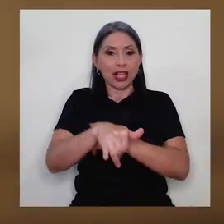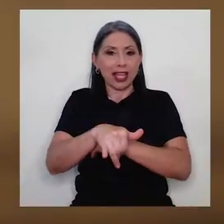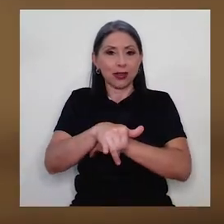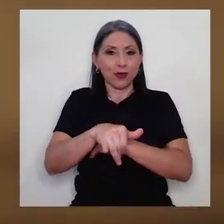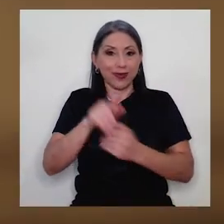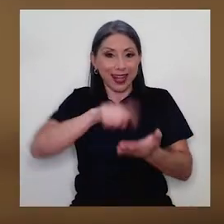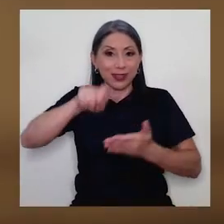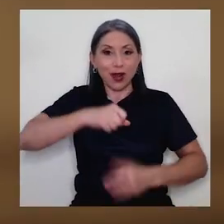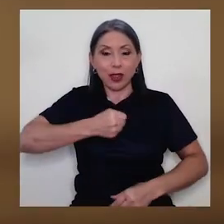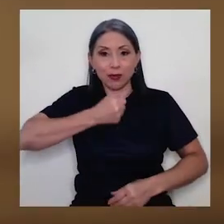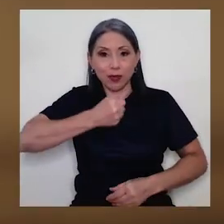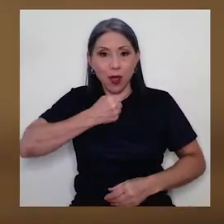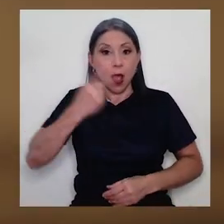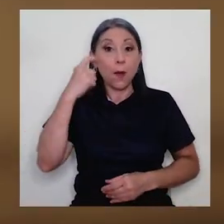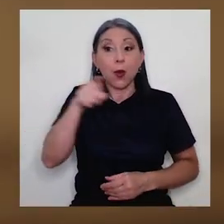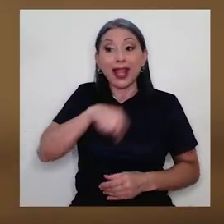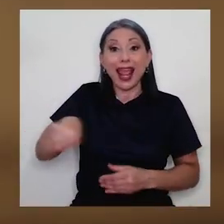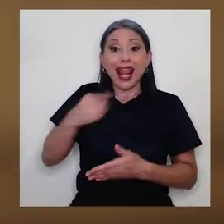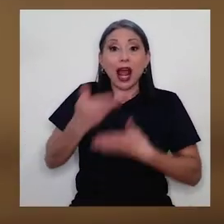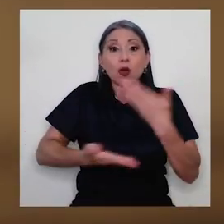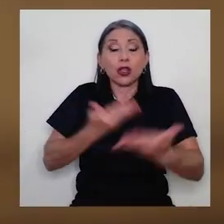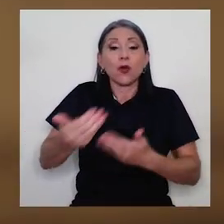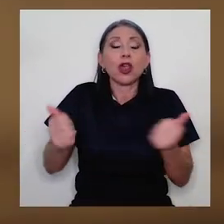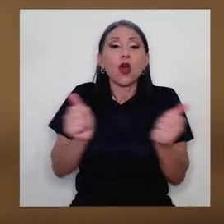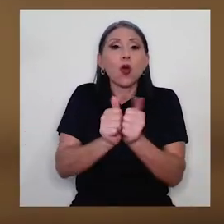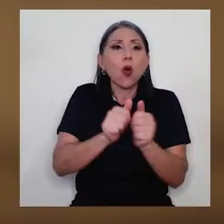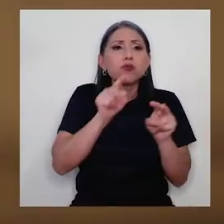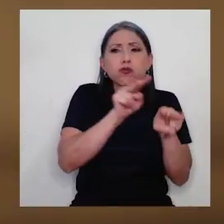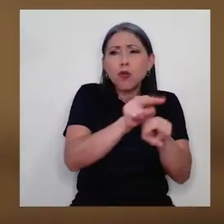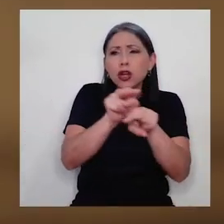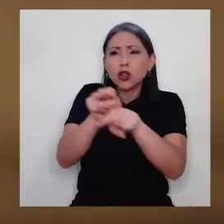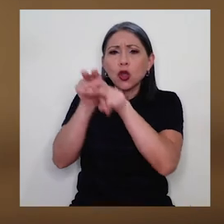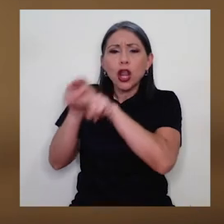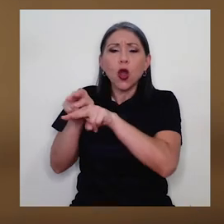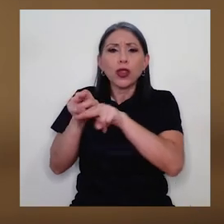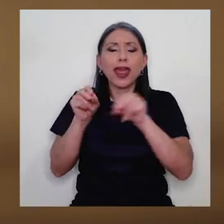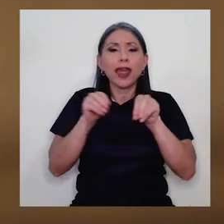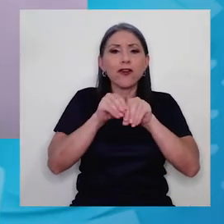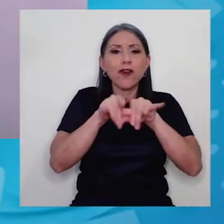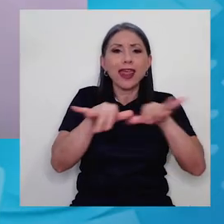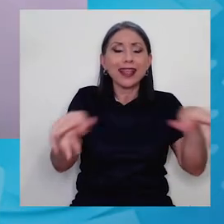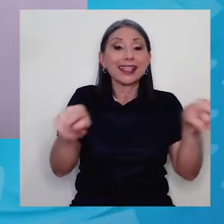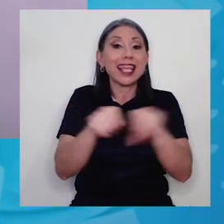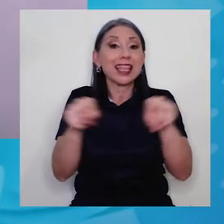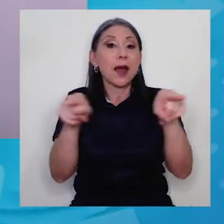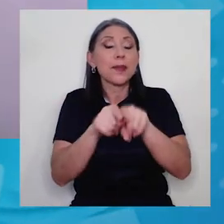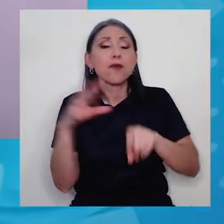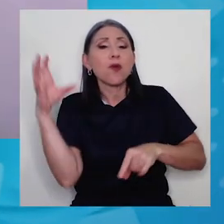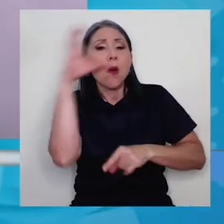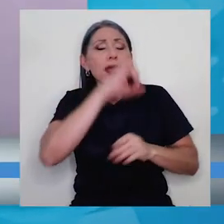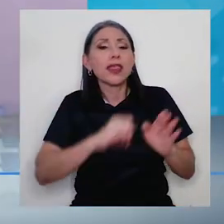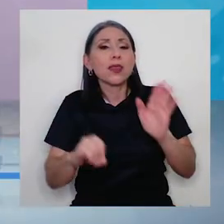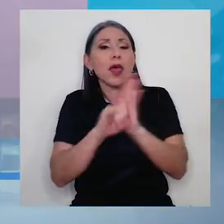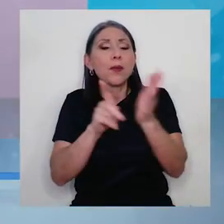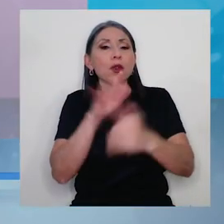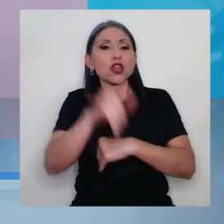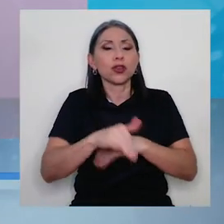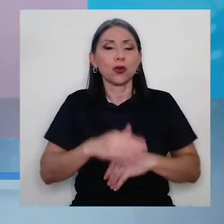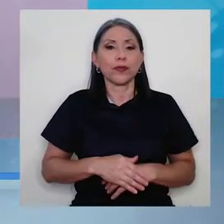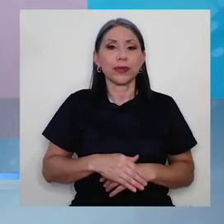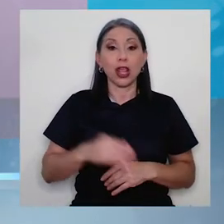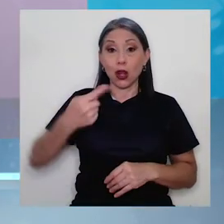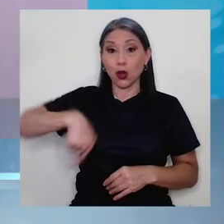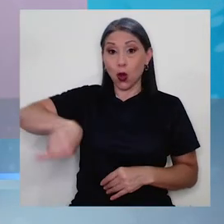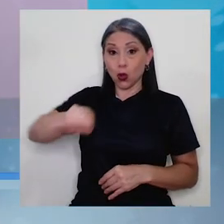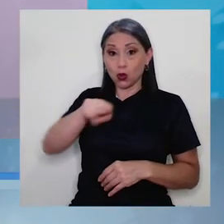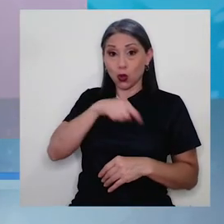contribuido en el monitoreo de redes y en la creación de identidad del proyecto. Nosotros desde Comunicación hemos estado haciendo